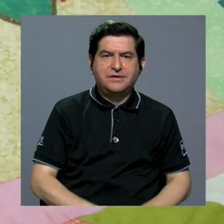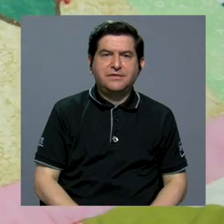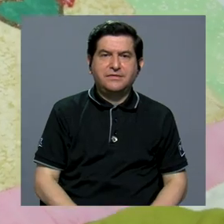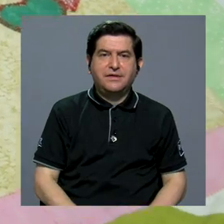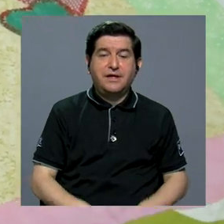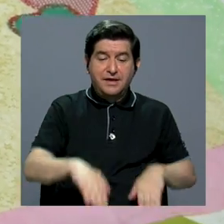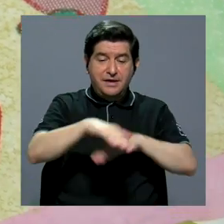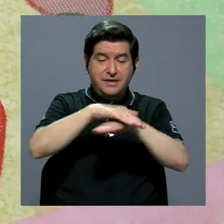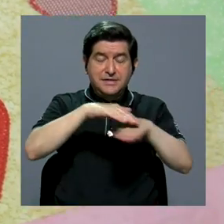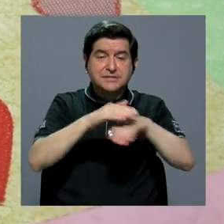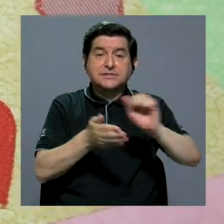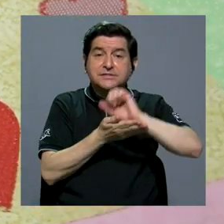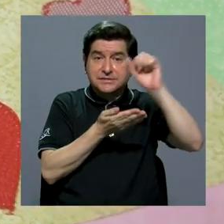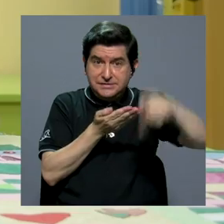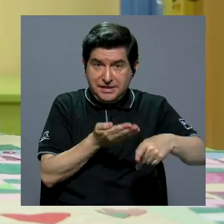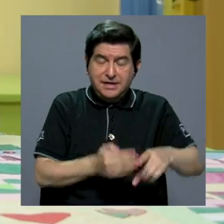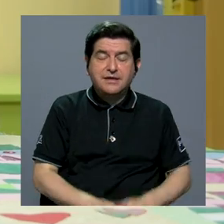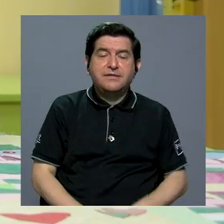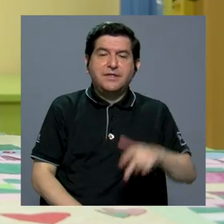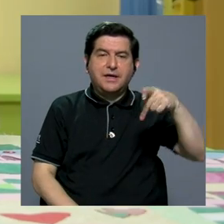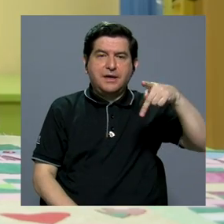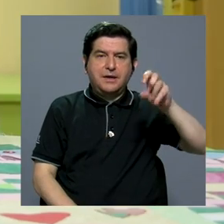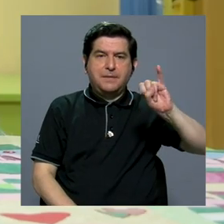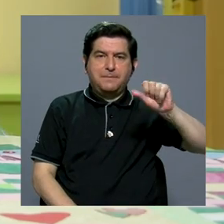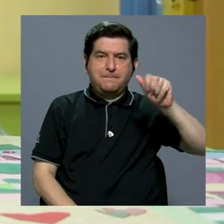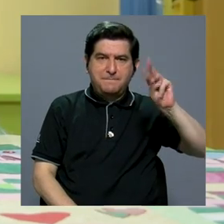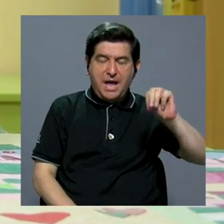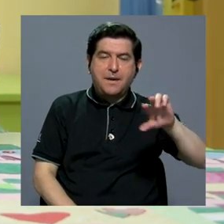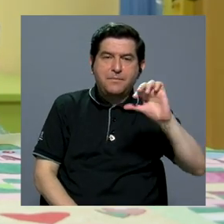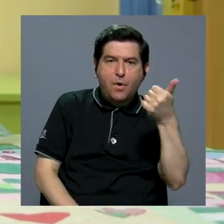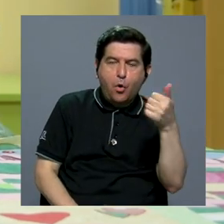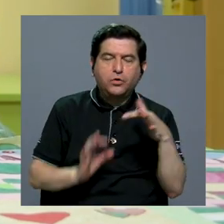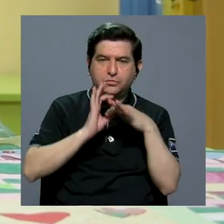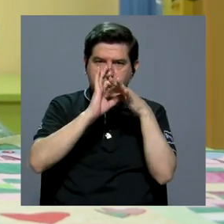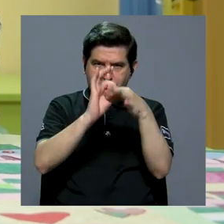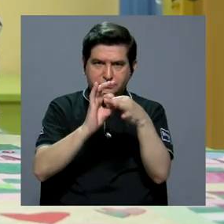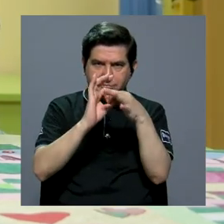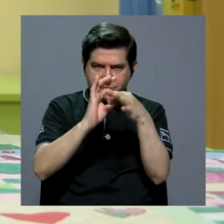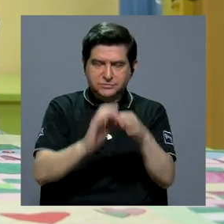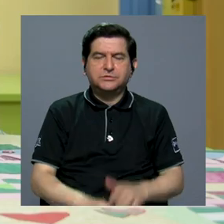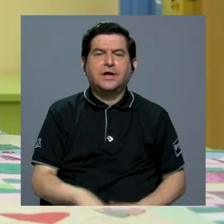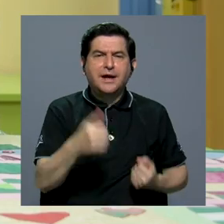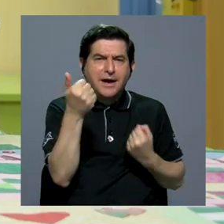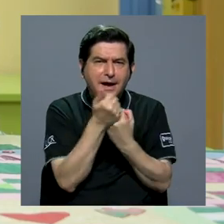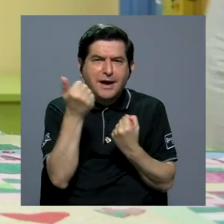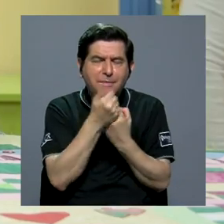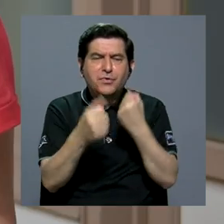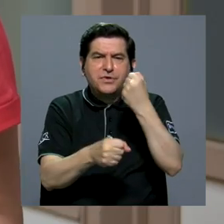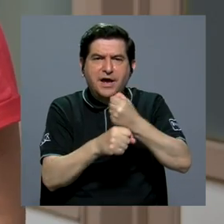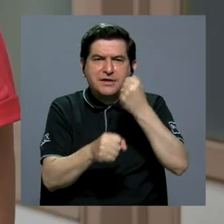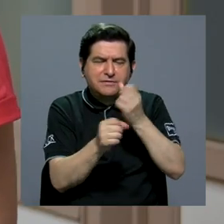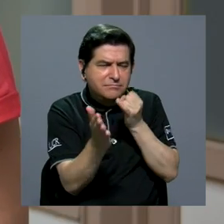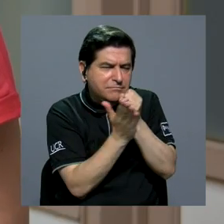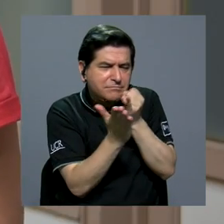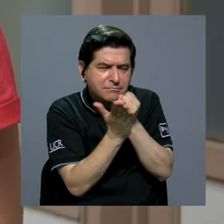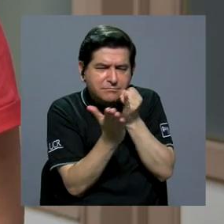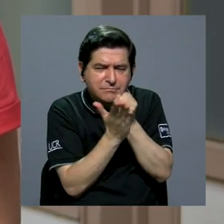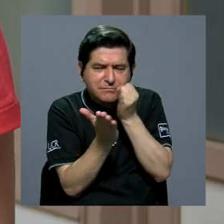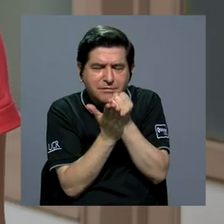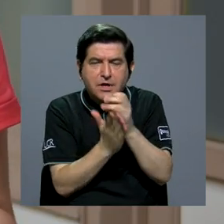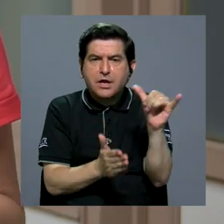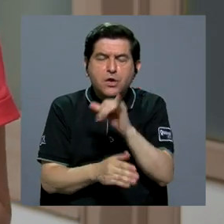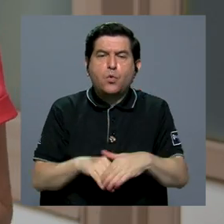en la sede de Rodrigo Fácil por parte del PIAAM. Otro está relacionado con apoyar trabajos de